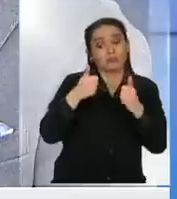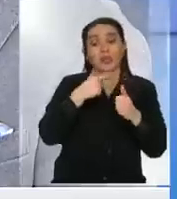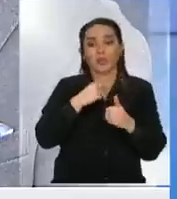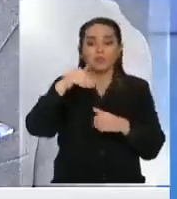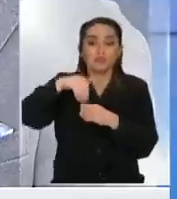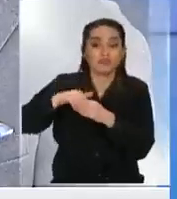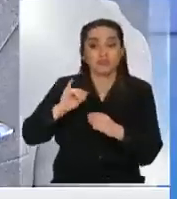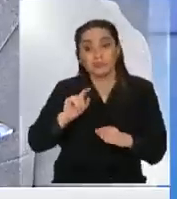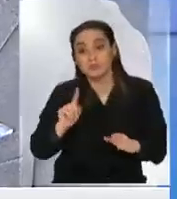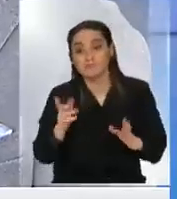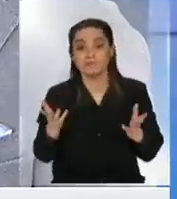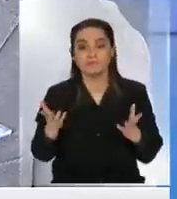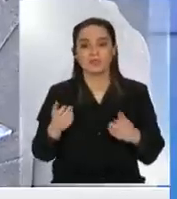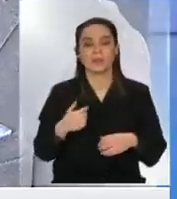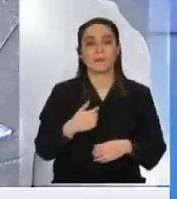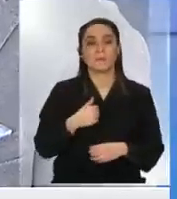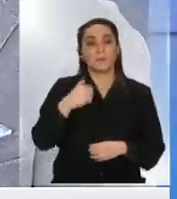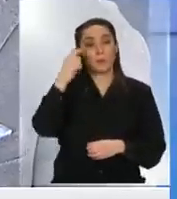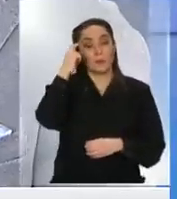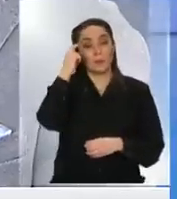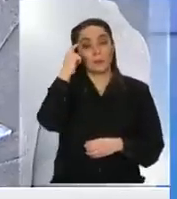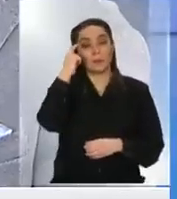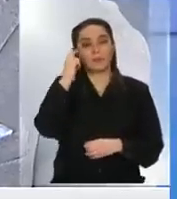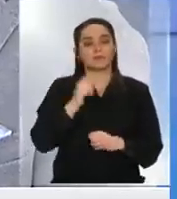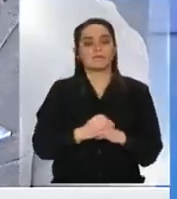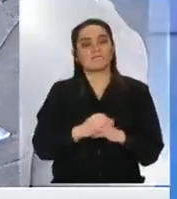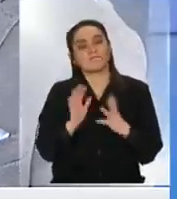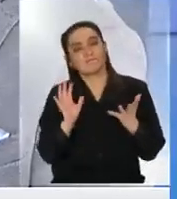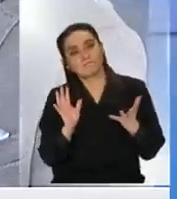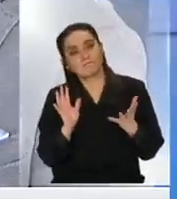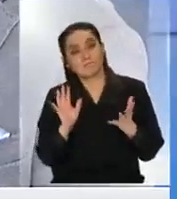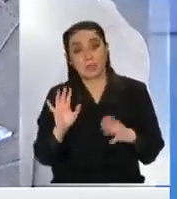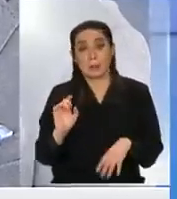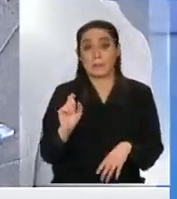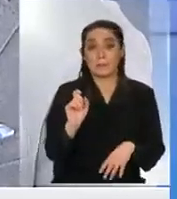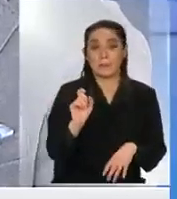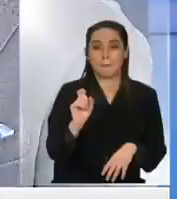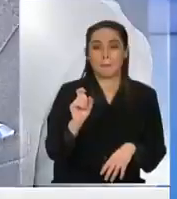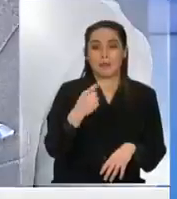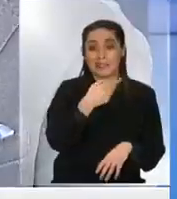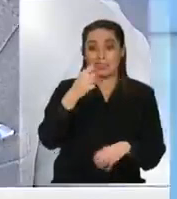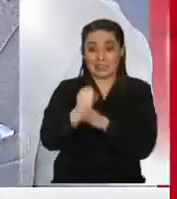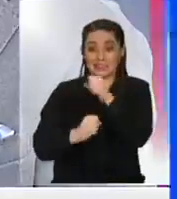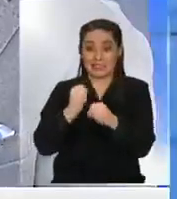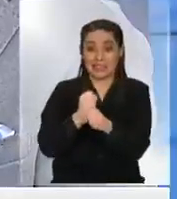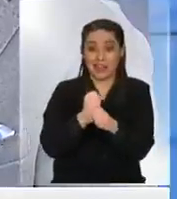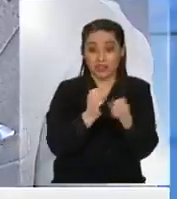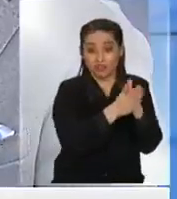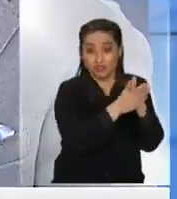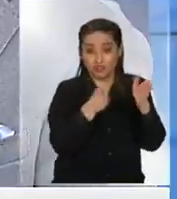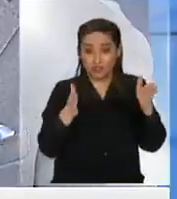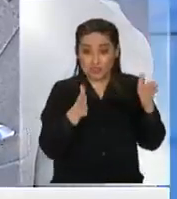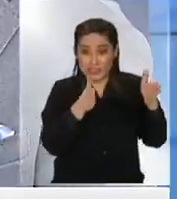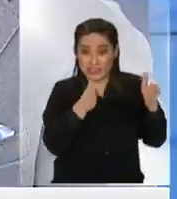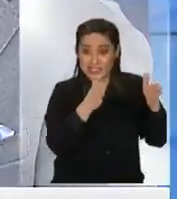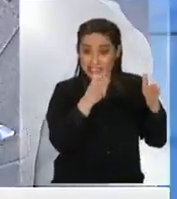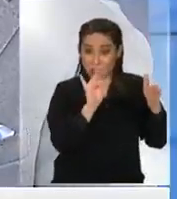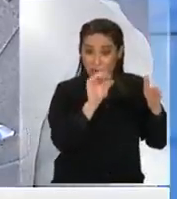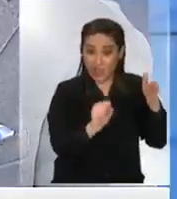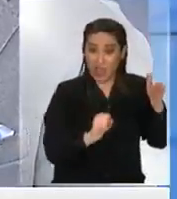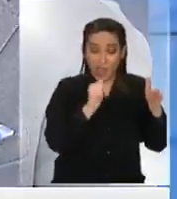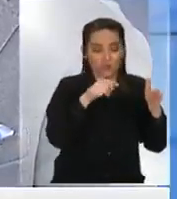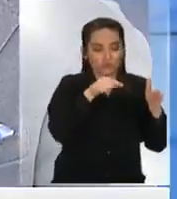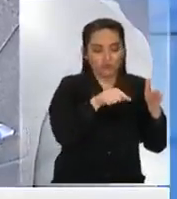si saludo es que después de a ver en la primera mitad del siglo XX el campo de lo popular